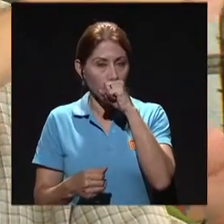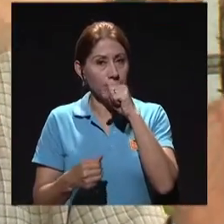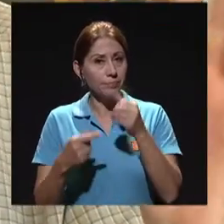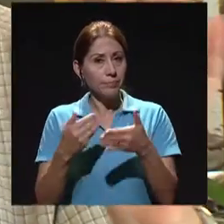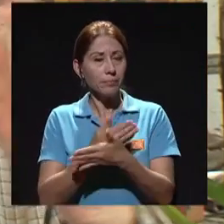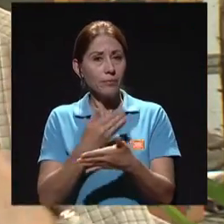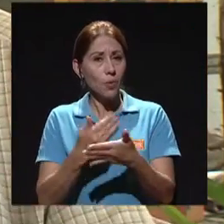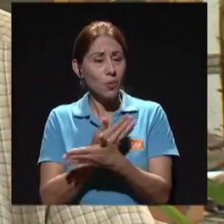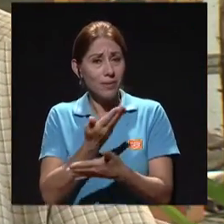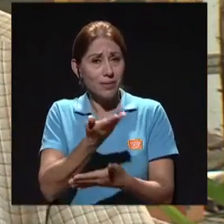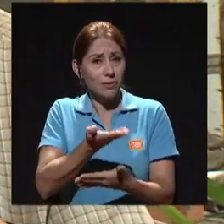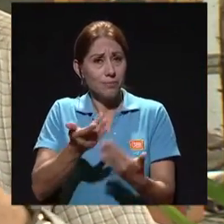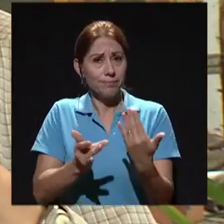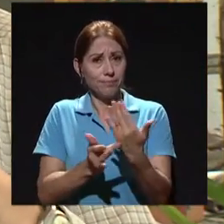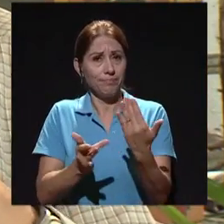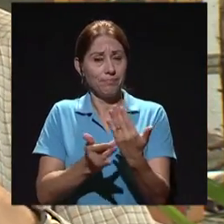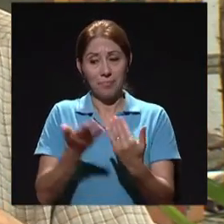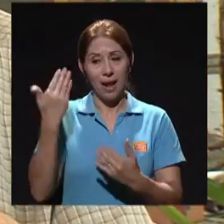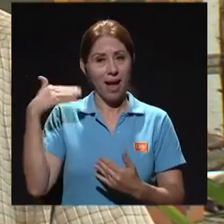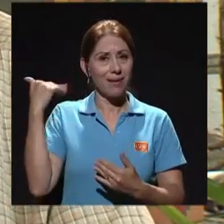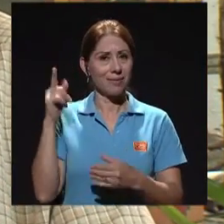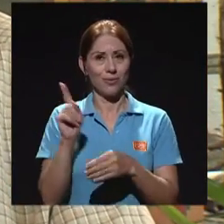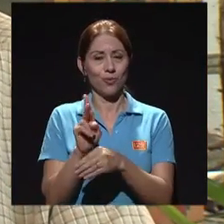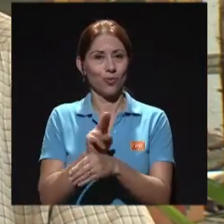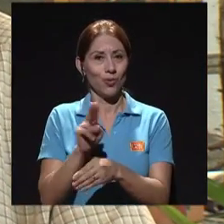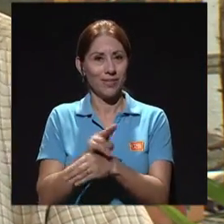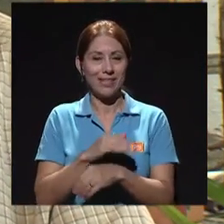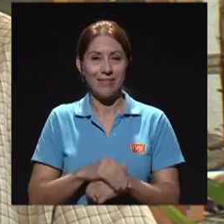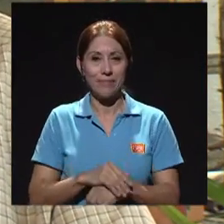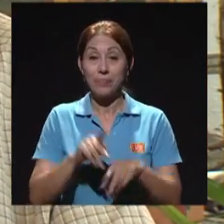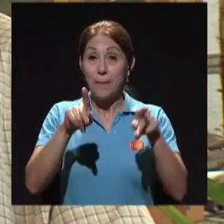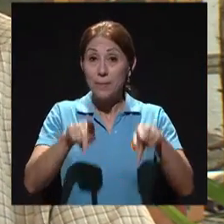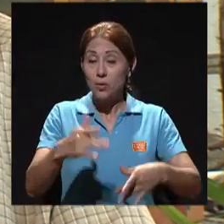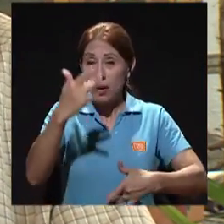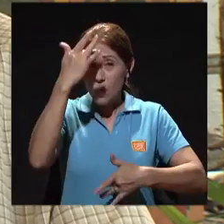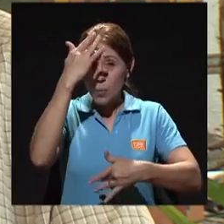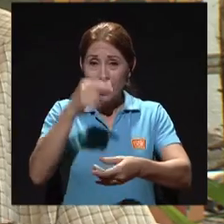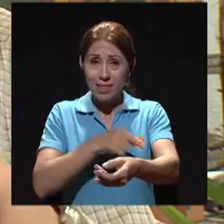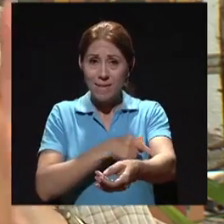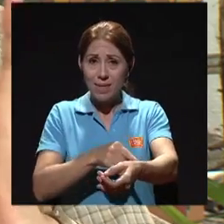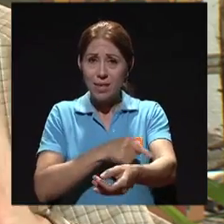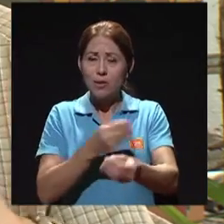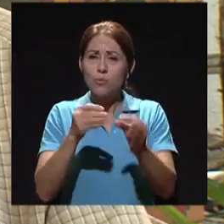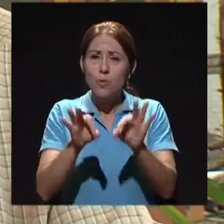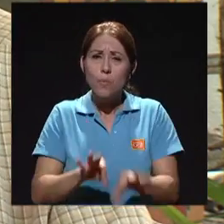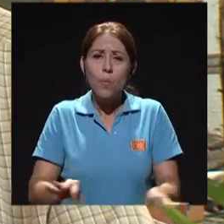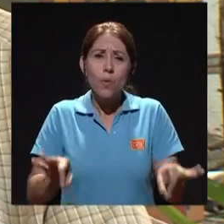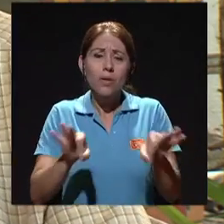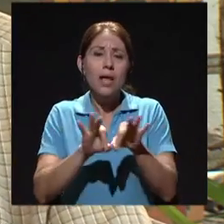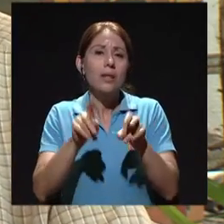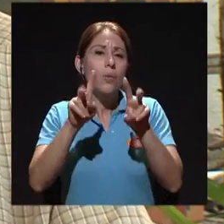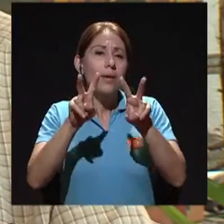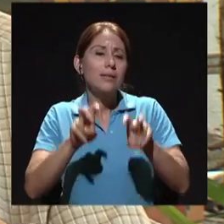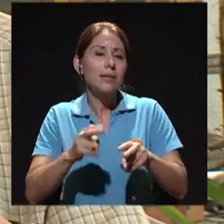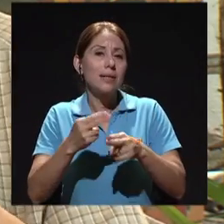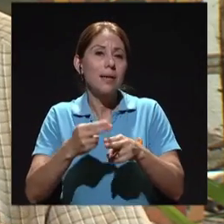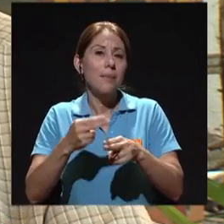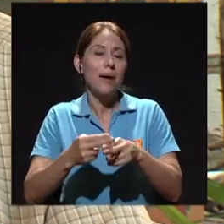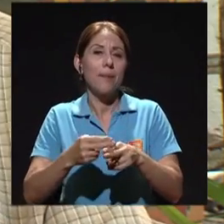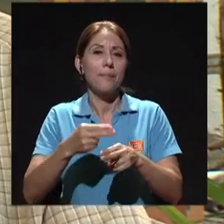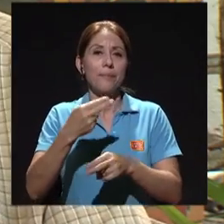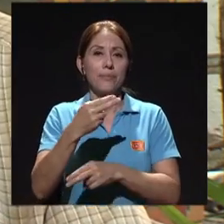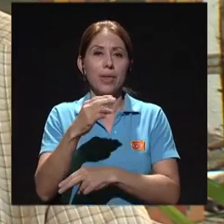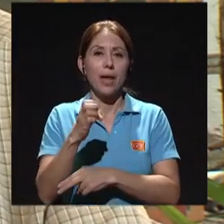hace algunas décadas no se utilizaban. Para los diabéticos es muy importante una prueba que ya se hace varios años, que se llama la